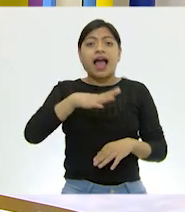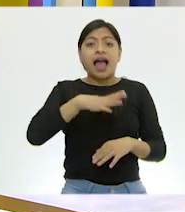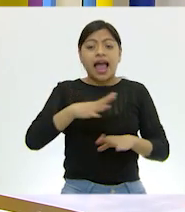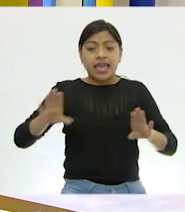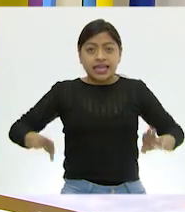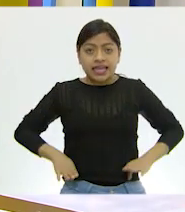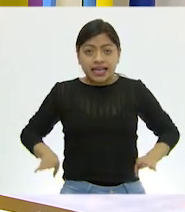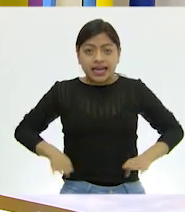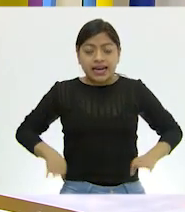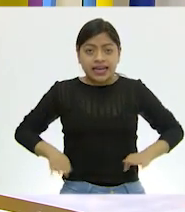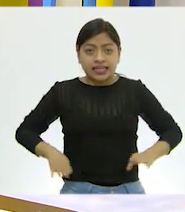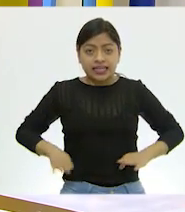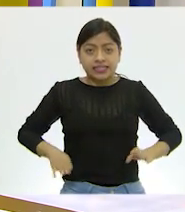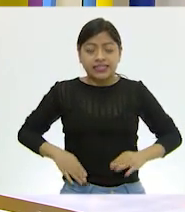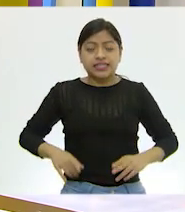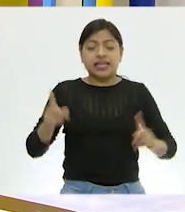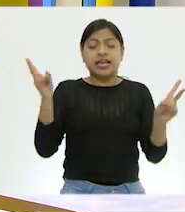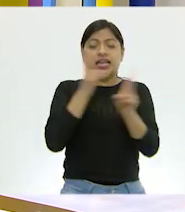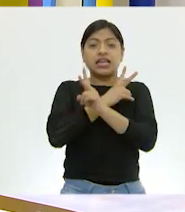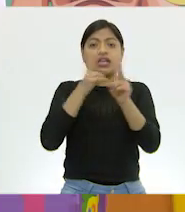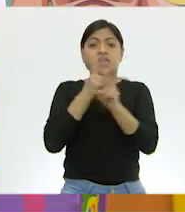respiración traqueal?